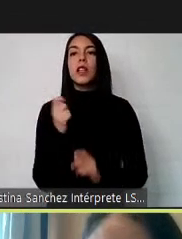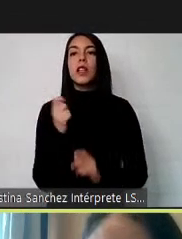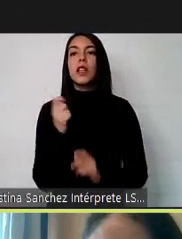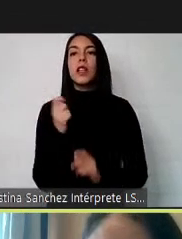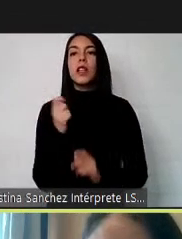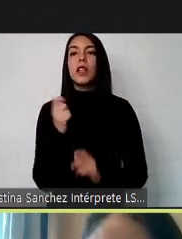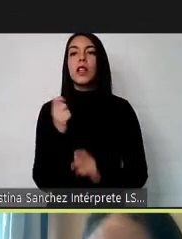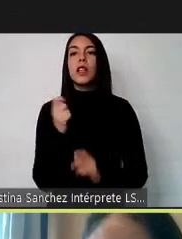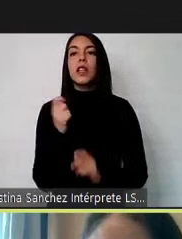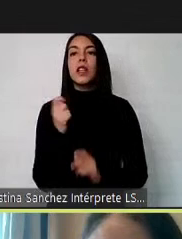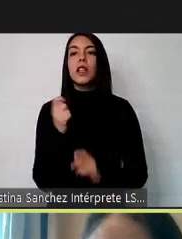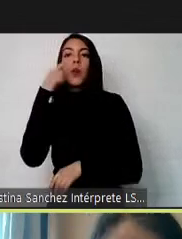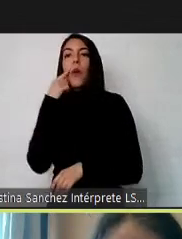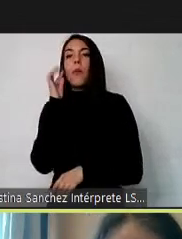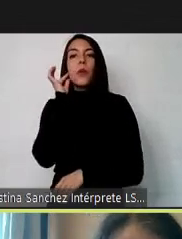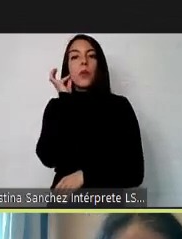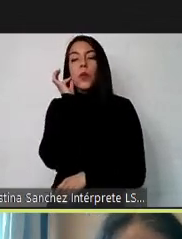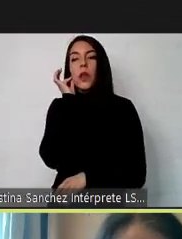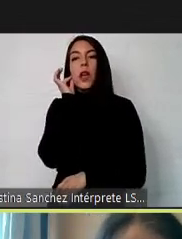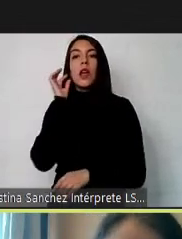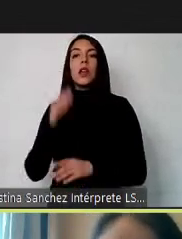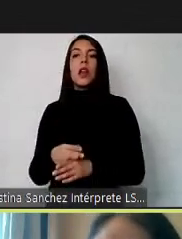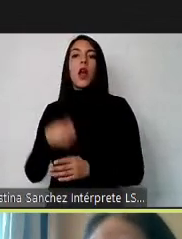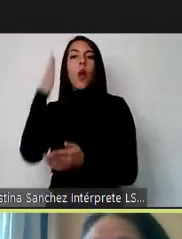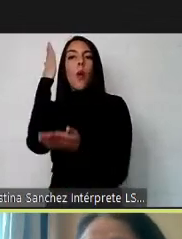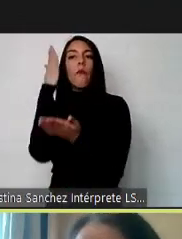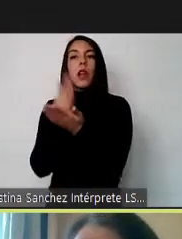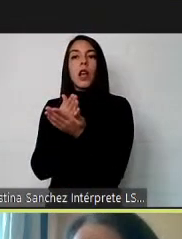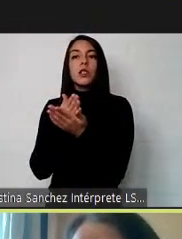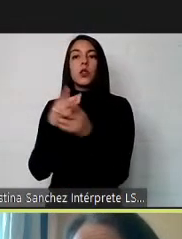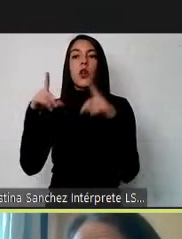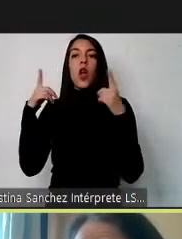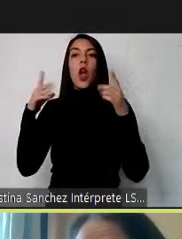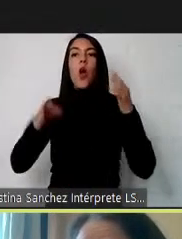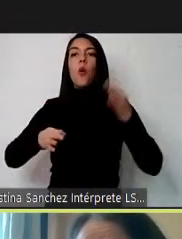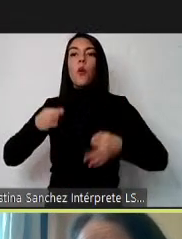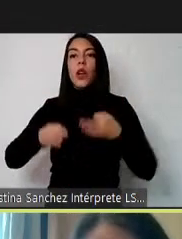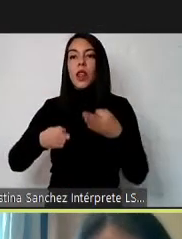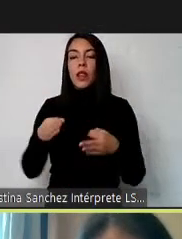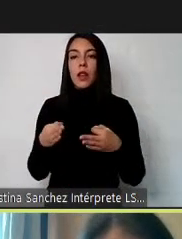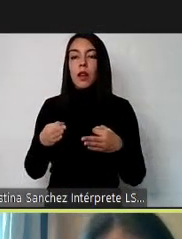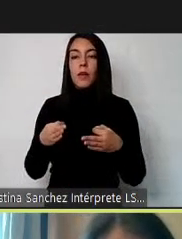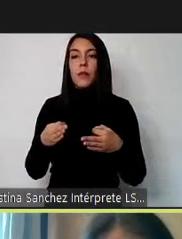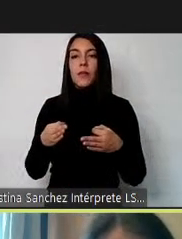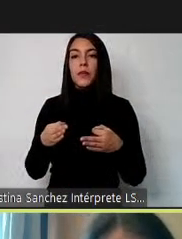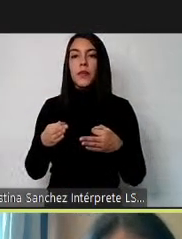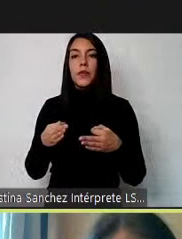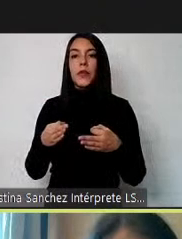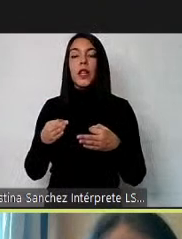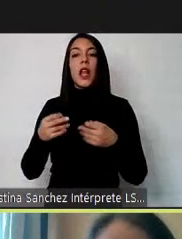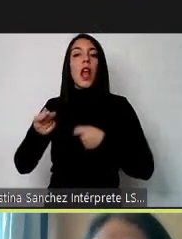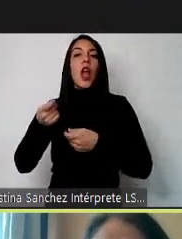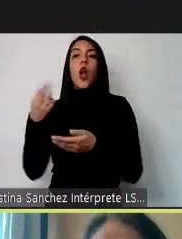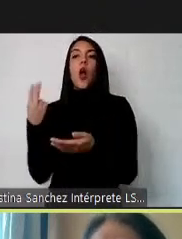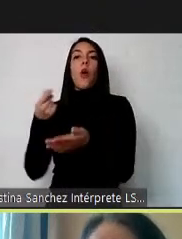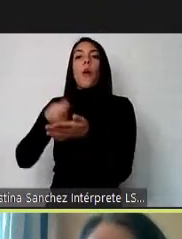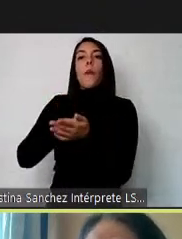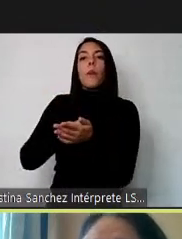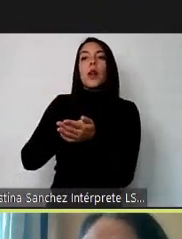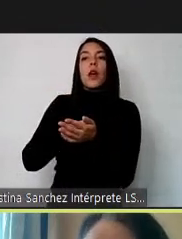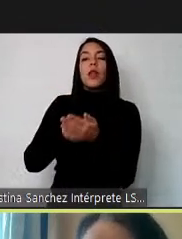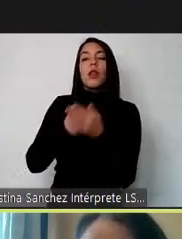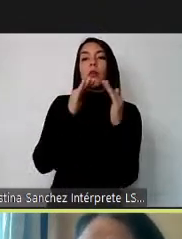sexualidad, a contraer obligaciones jurídicas, incluso aquellas derivadas de la compraventa de propiedades, es decir,